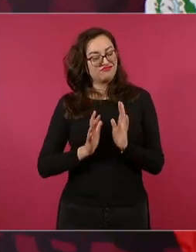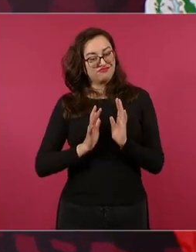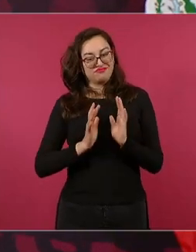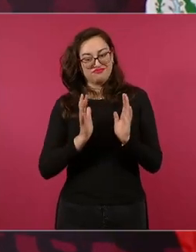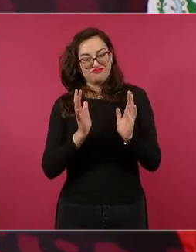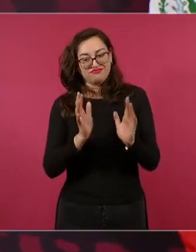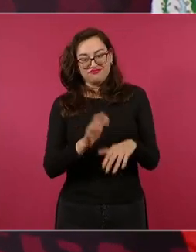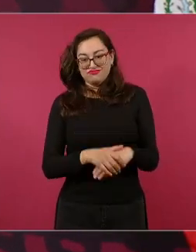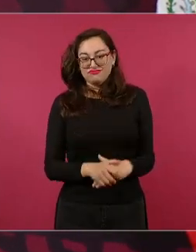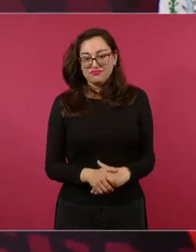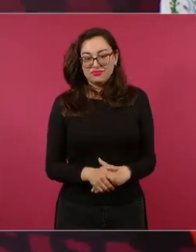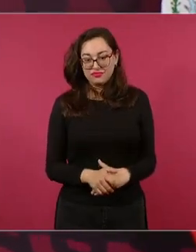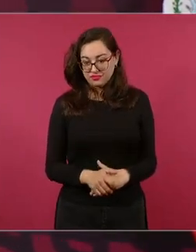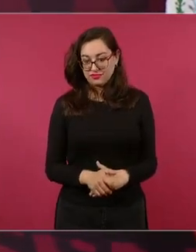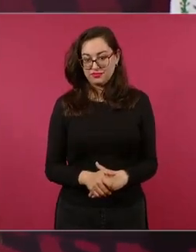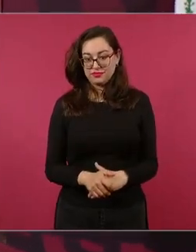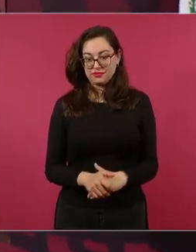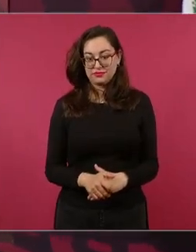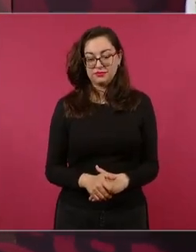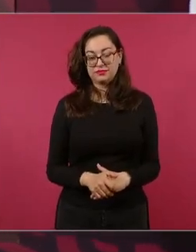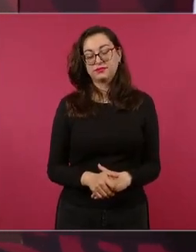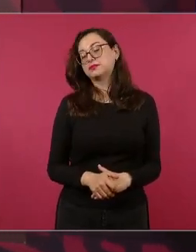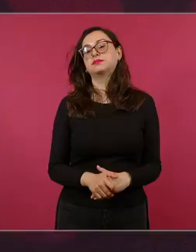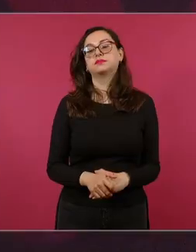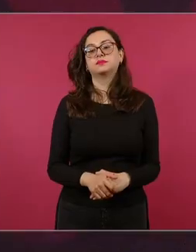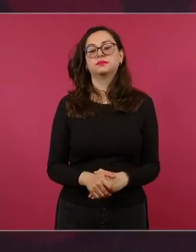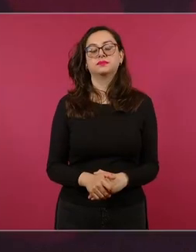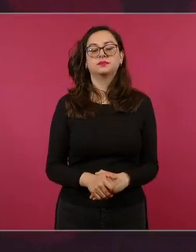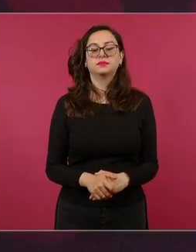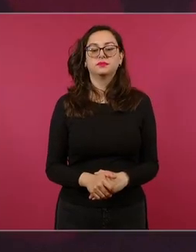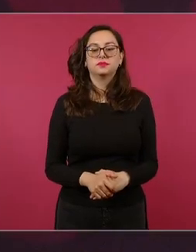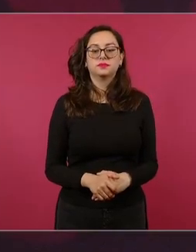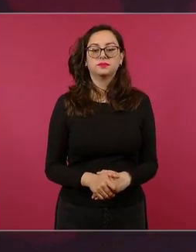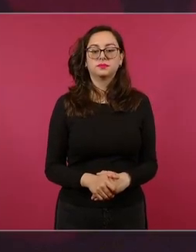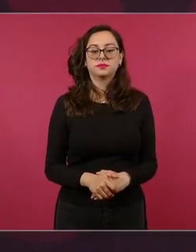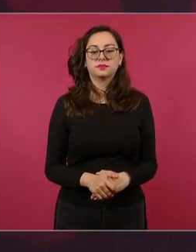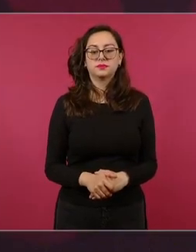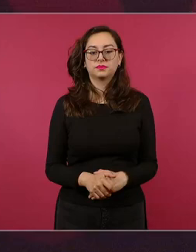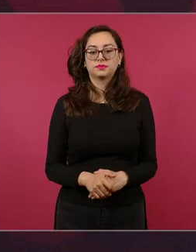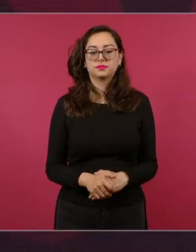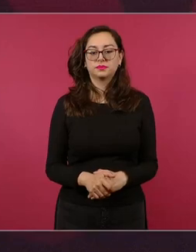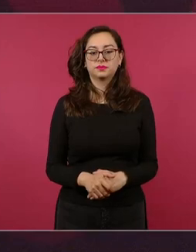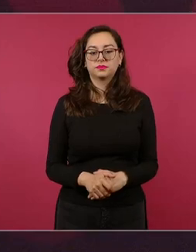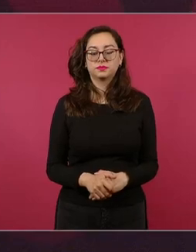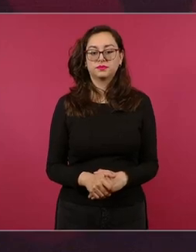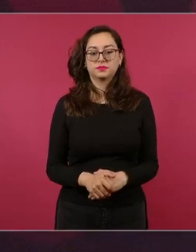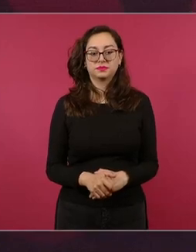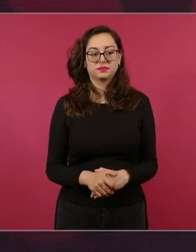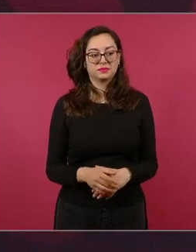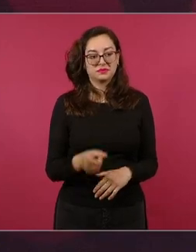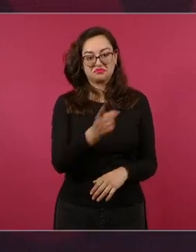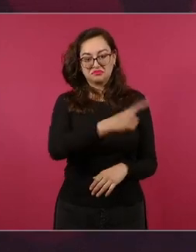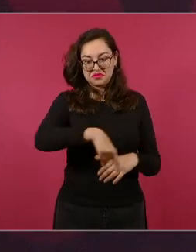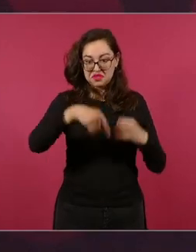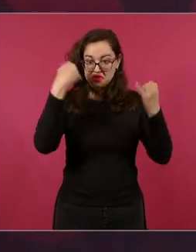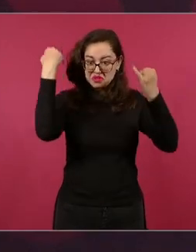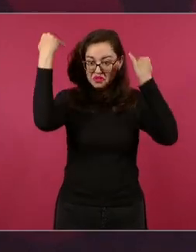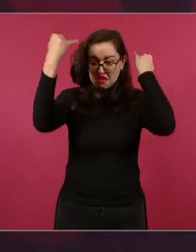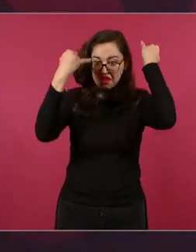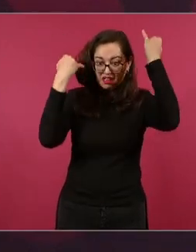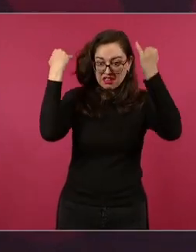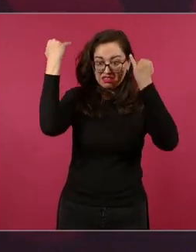es más importante que sus interpretaciones